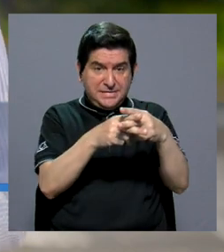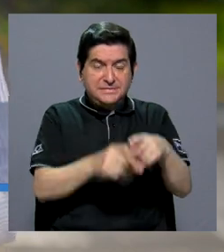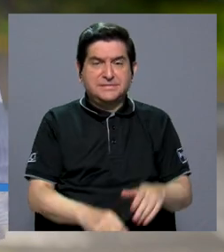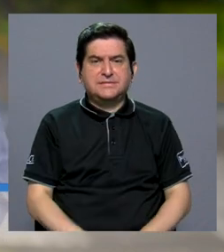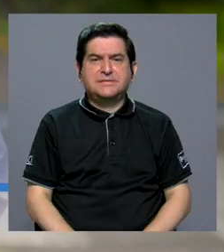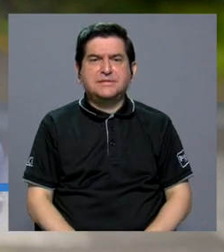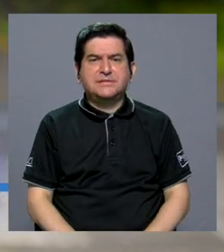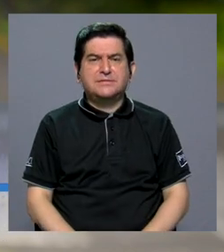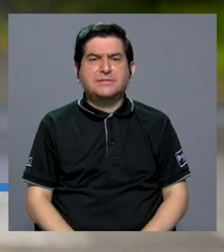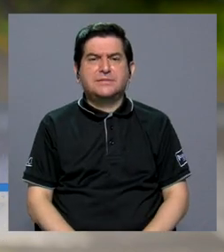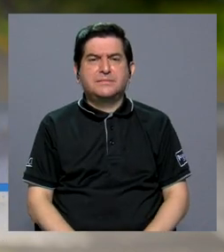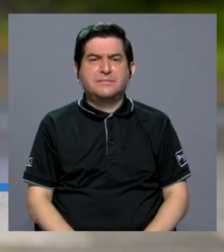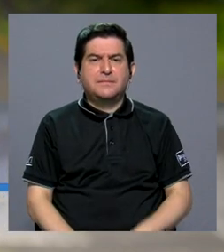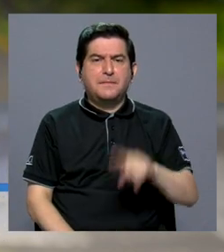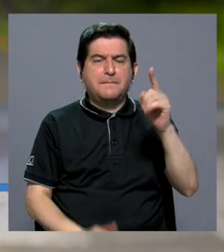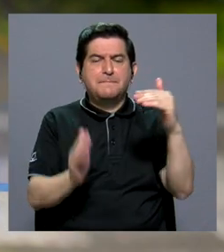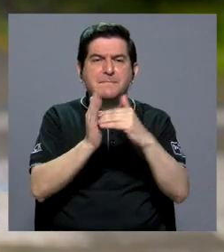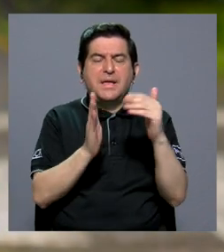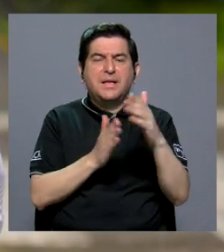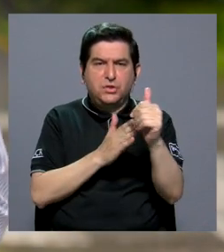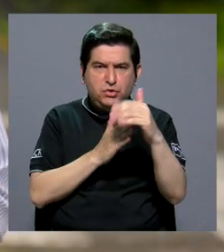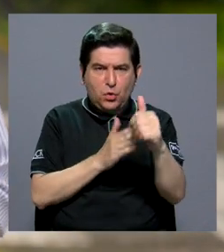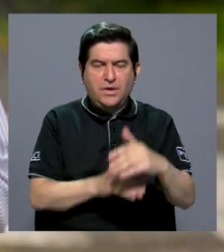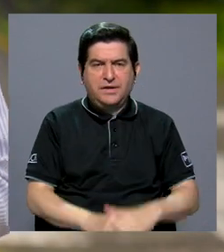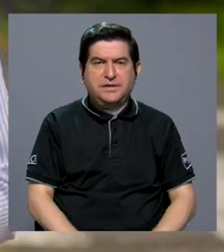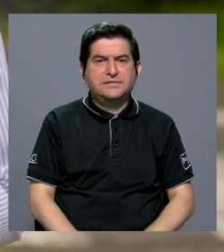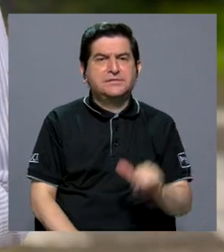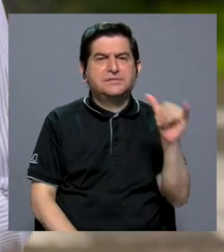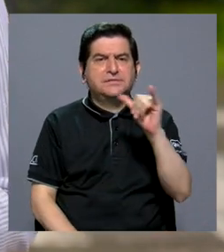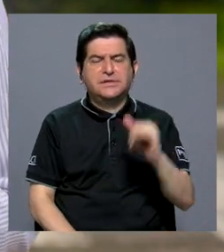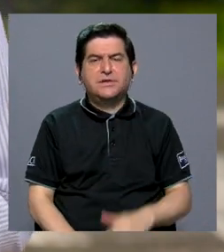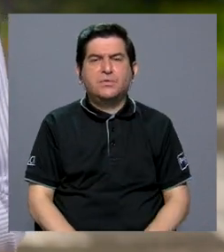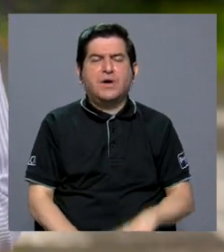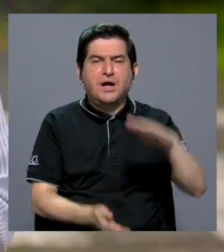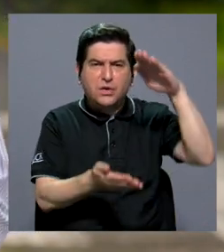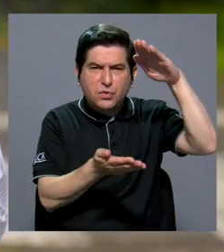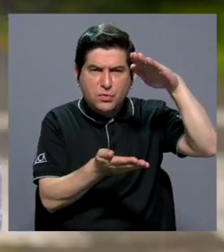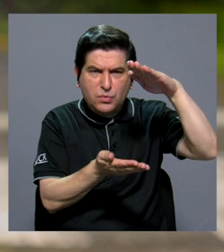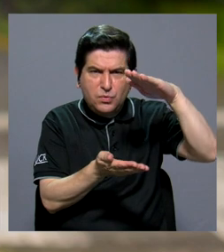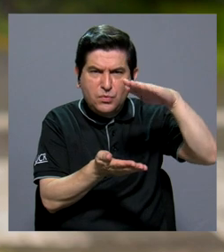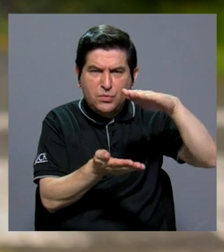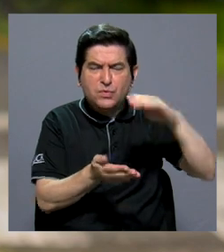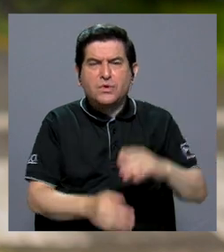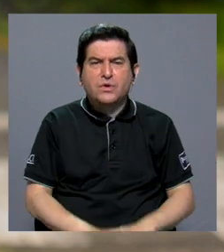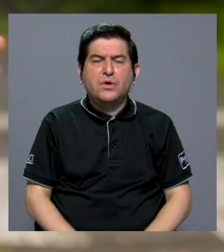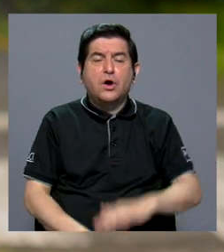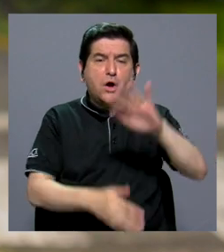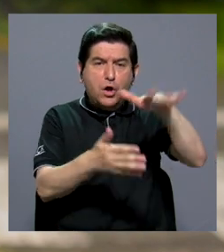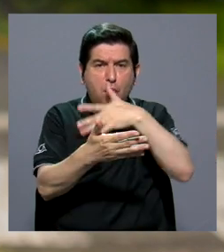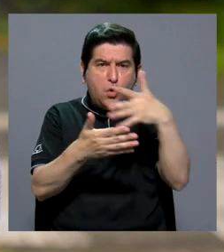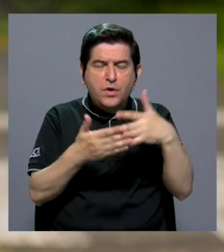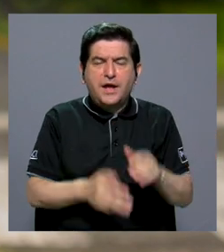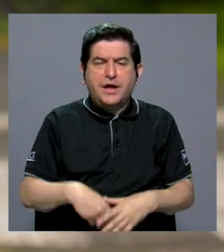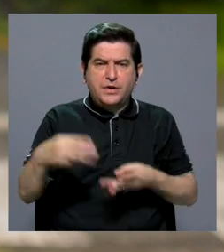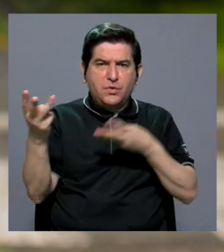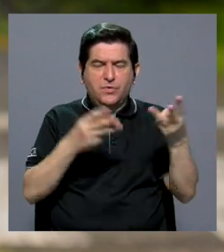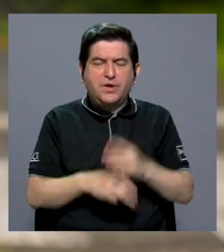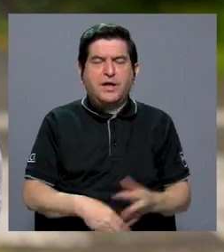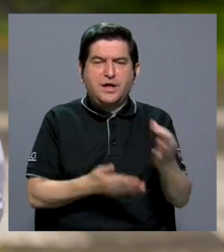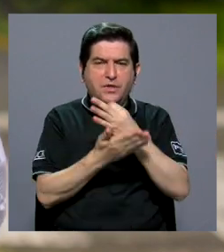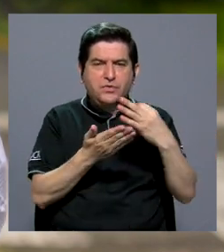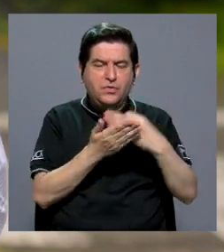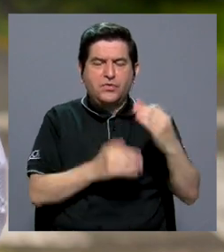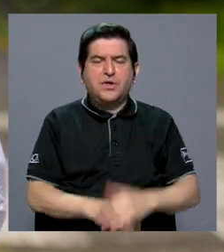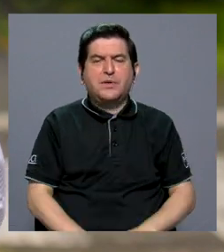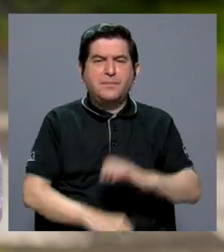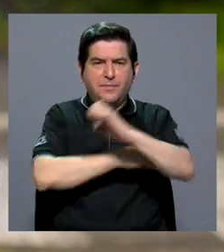préstamo es por un crédito de mil dólares y también se ha reducido el horario en el mercado de